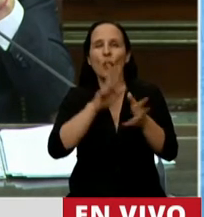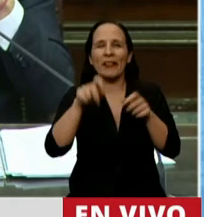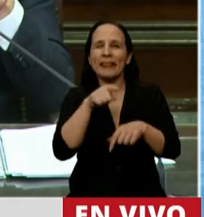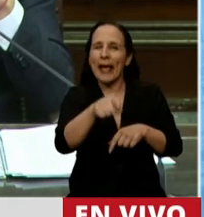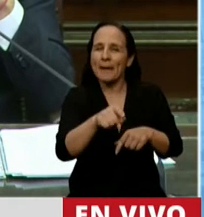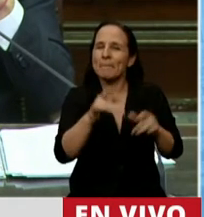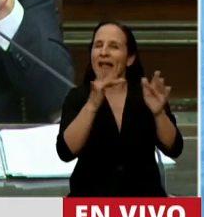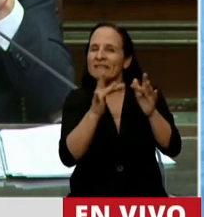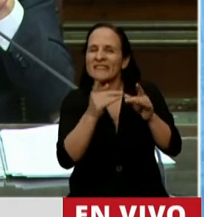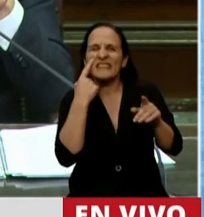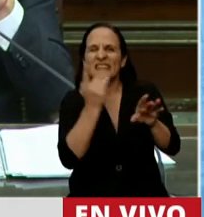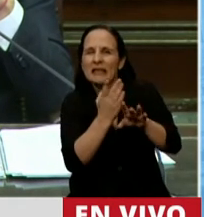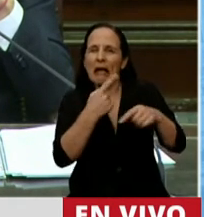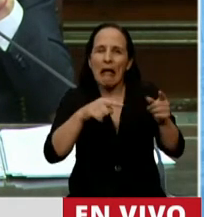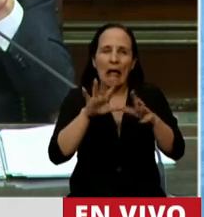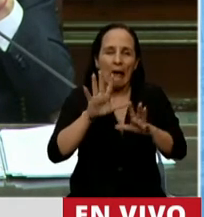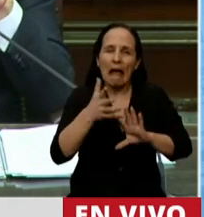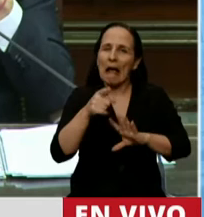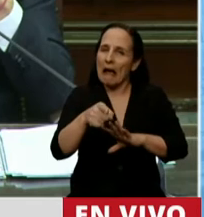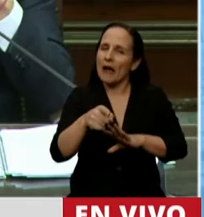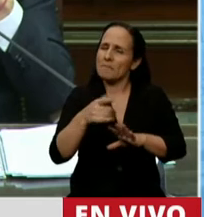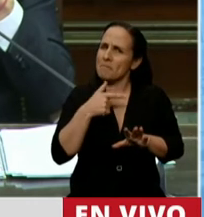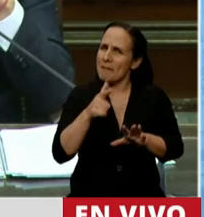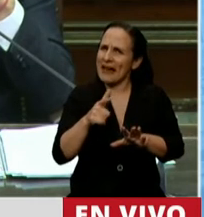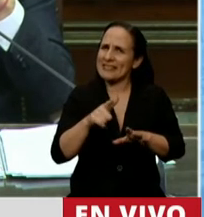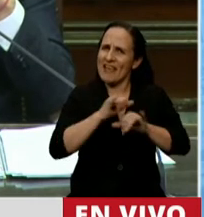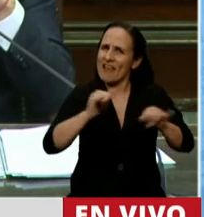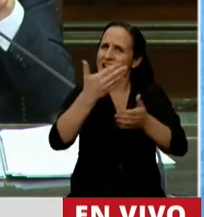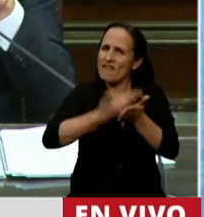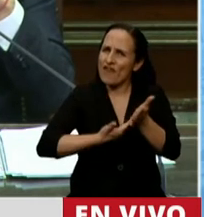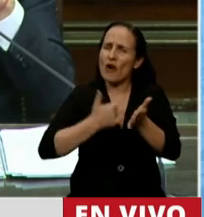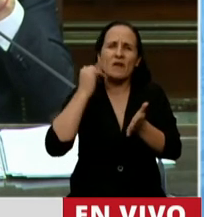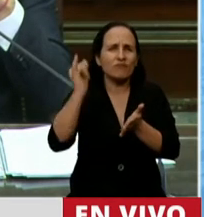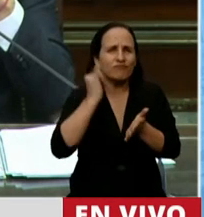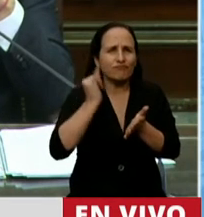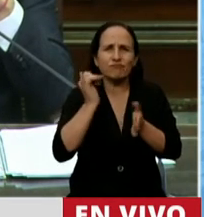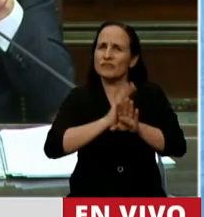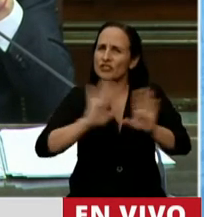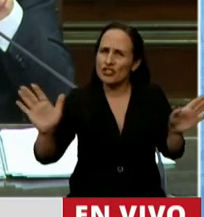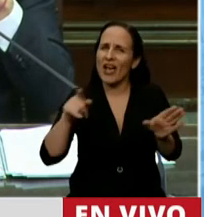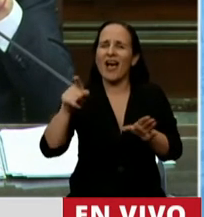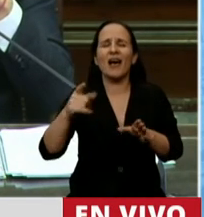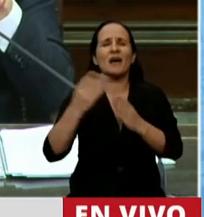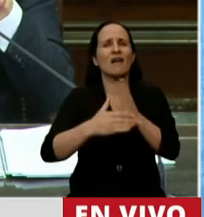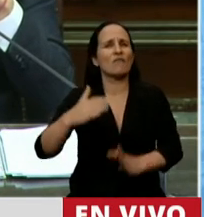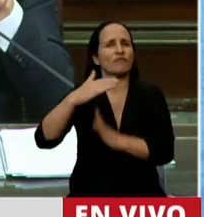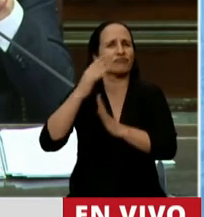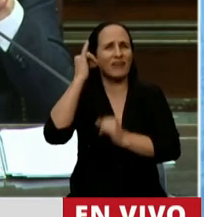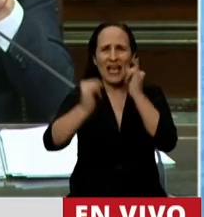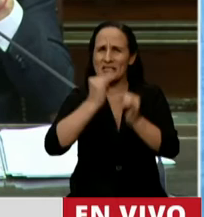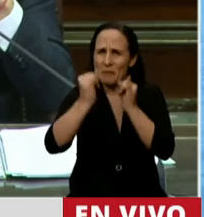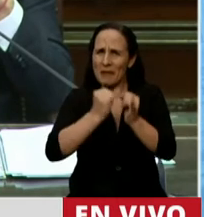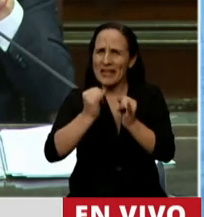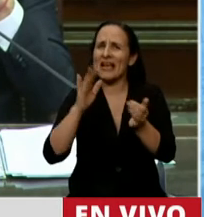me parece que está muy bien explicado en el informe presentado por el jefe de gabinete, los